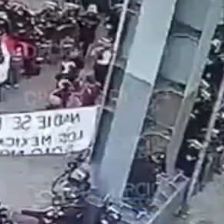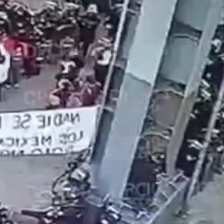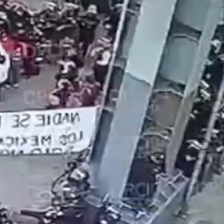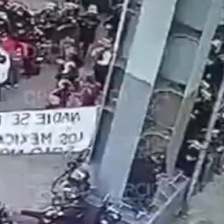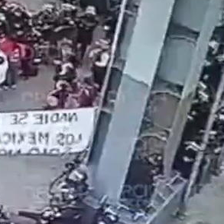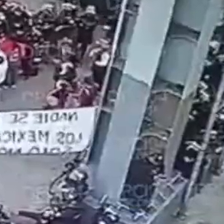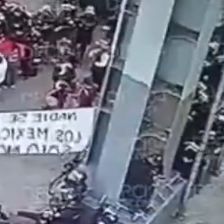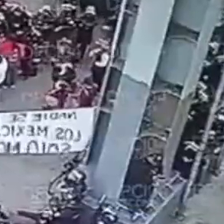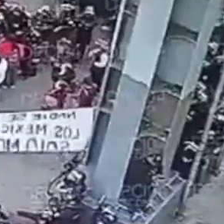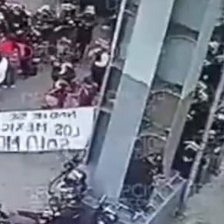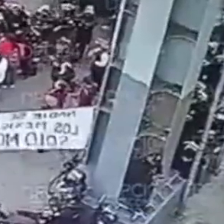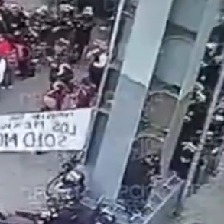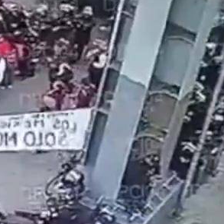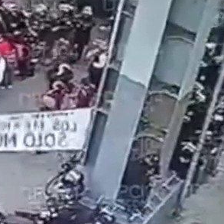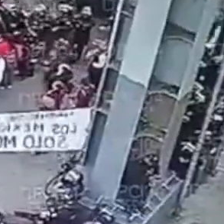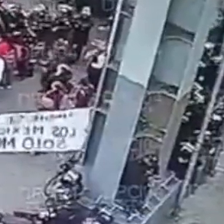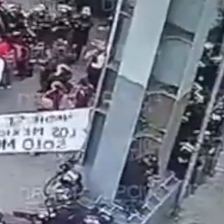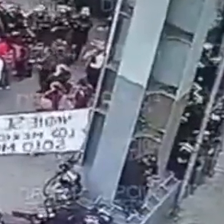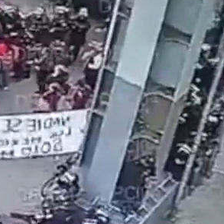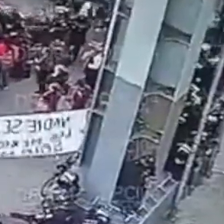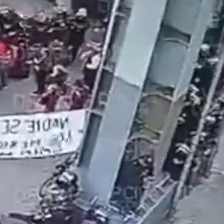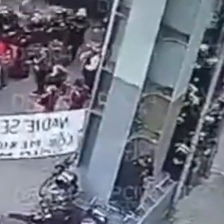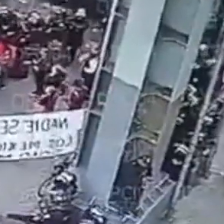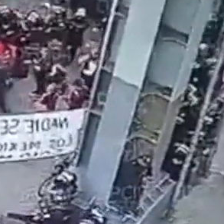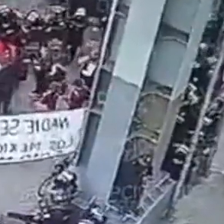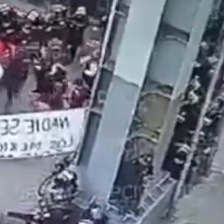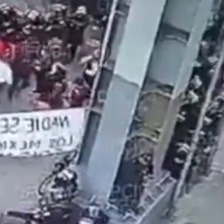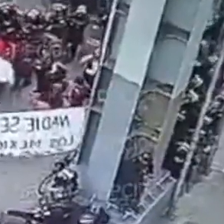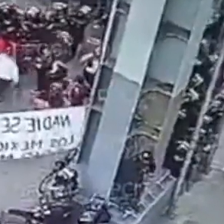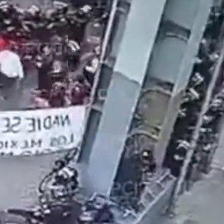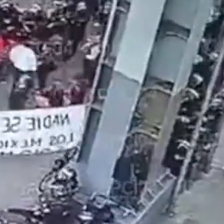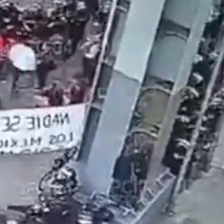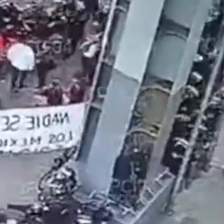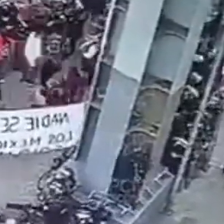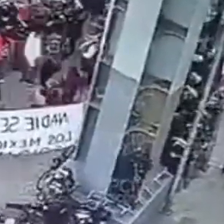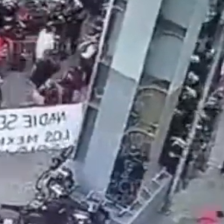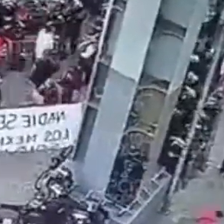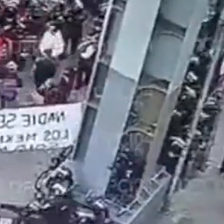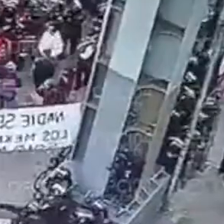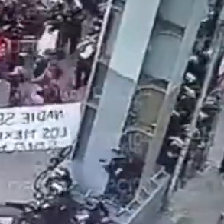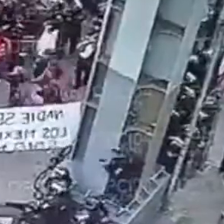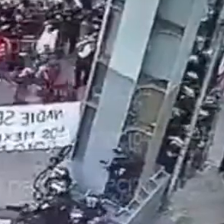Es el momento en que están entrando los pilotos de Fórmula 1.